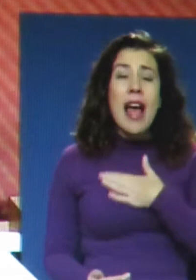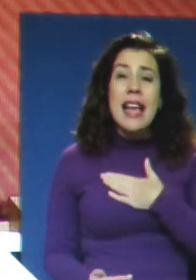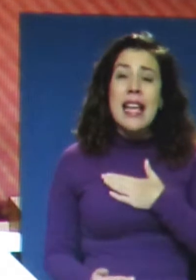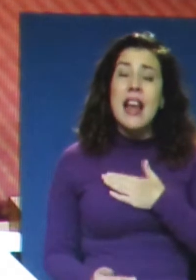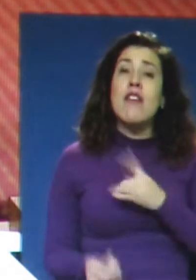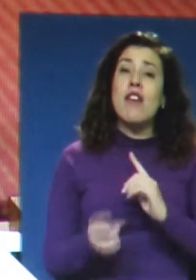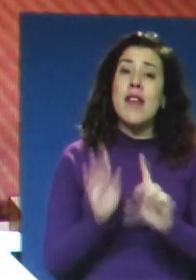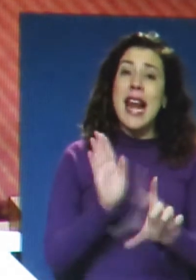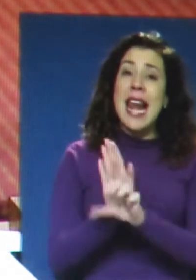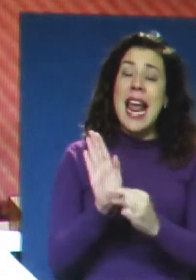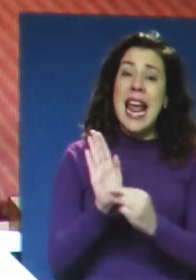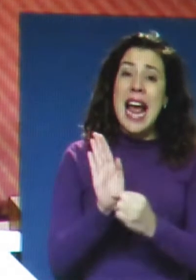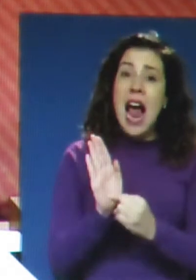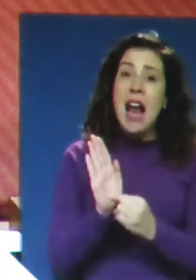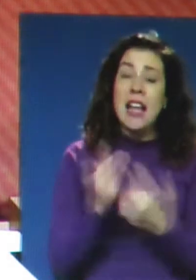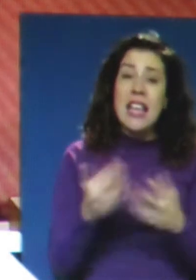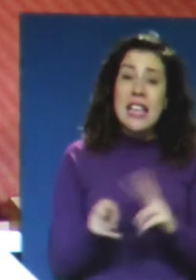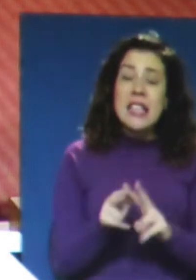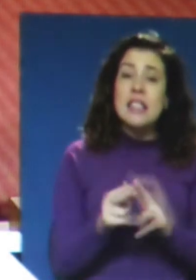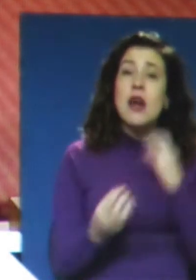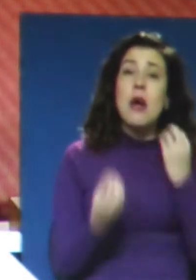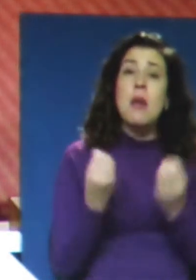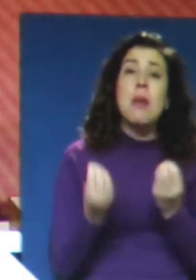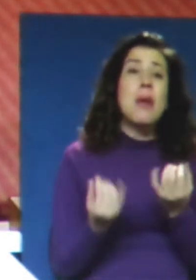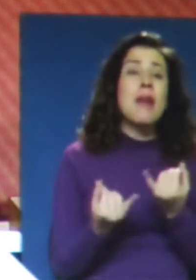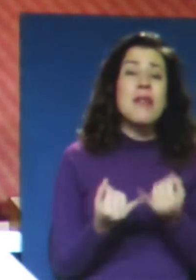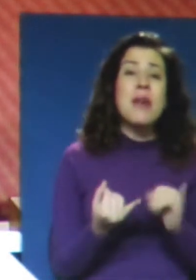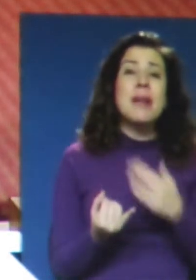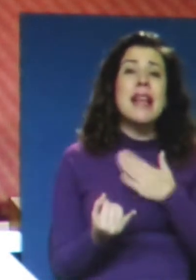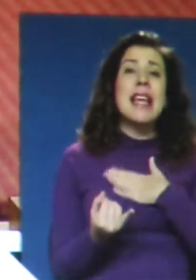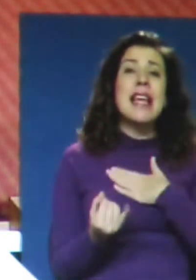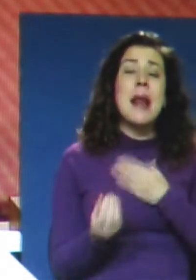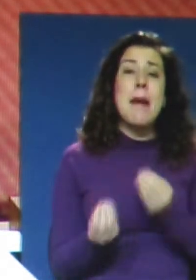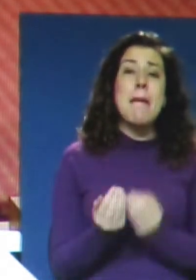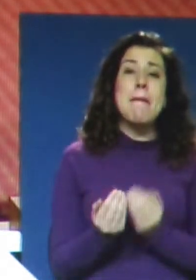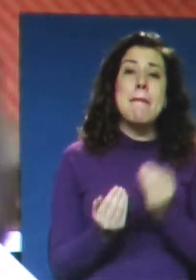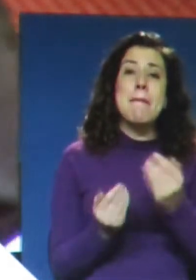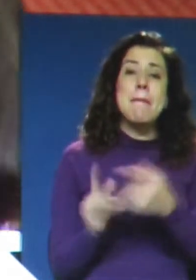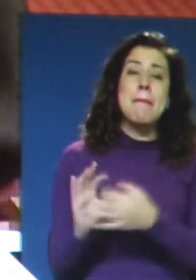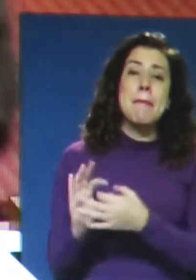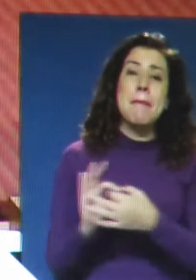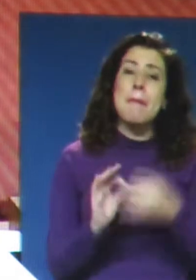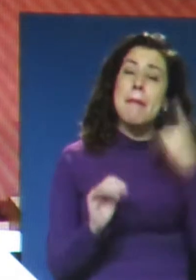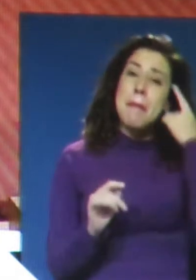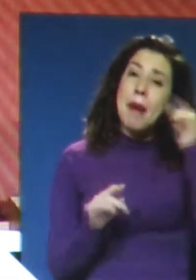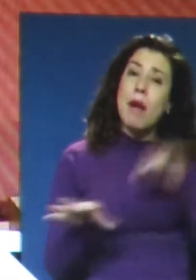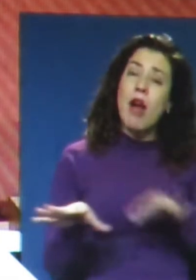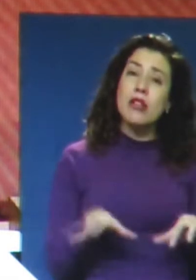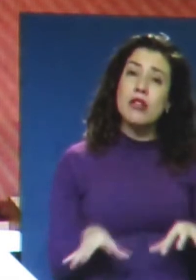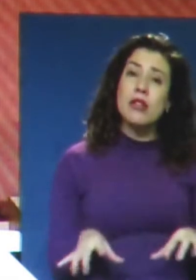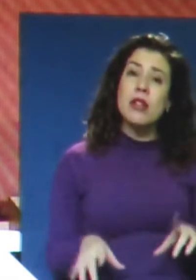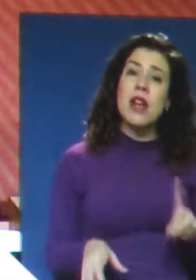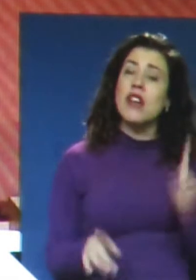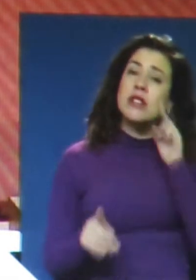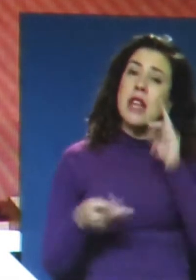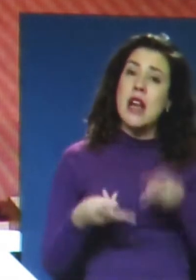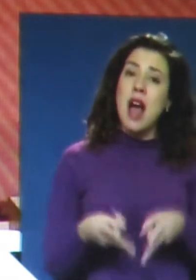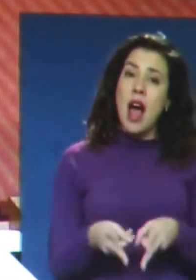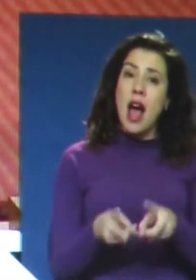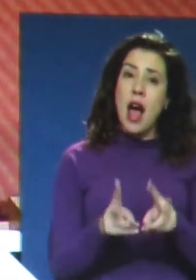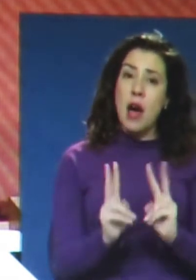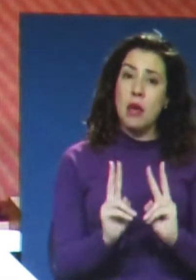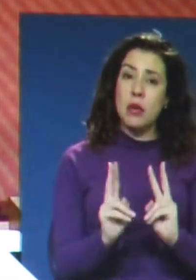legalizar algo que ya se hace, es porque en definitiva se quiere extender esta causal para algo que ya no está autorizado.